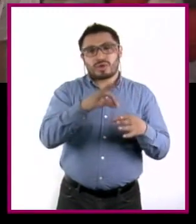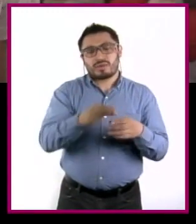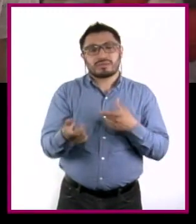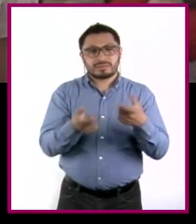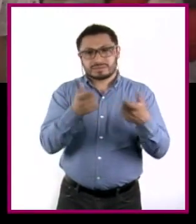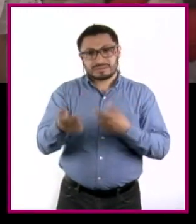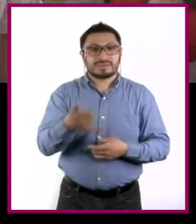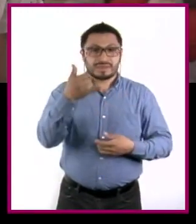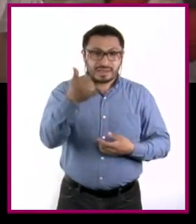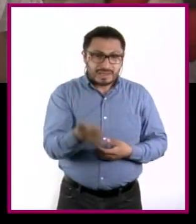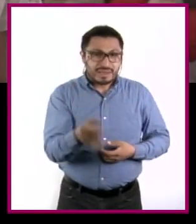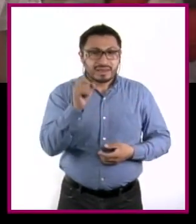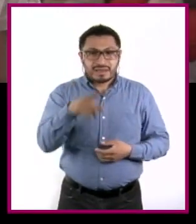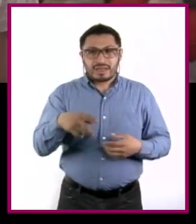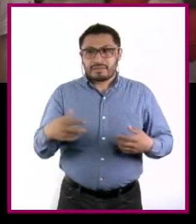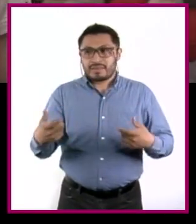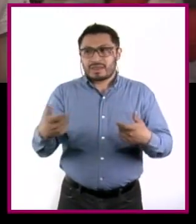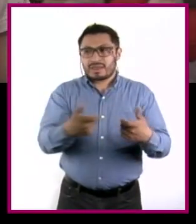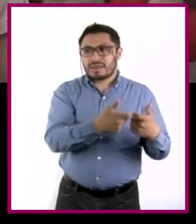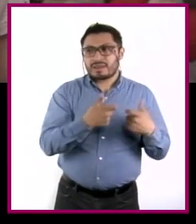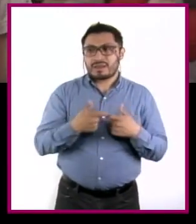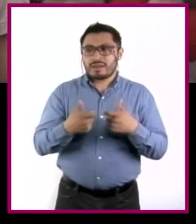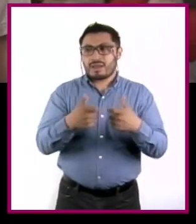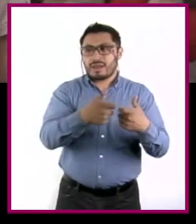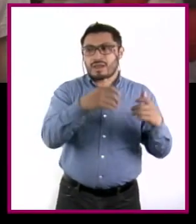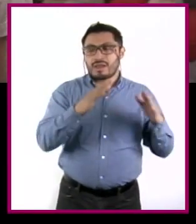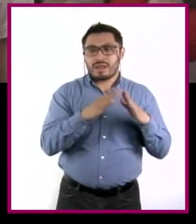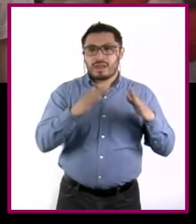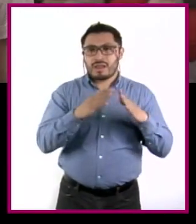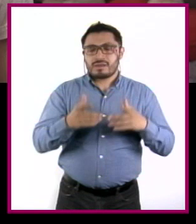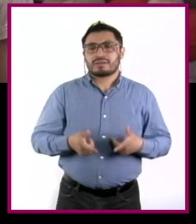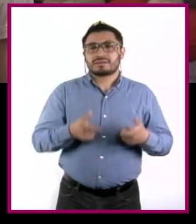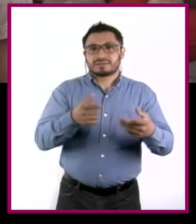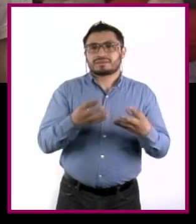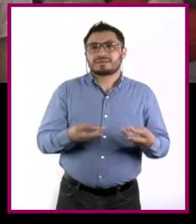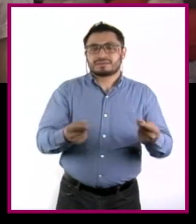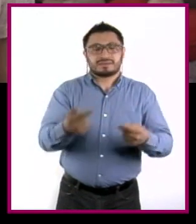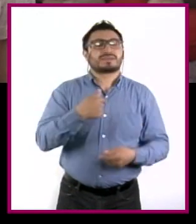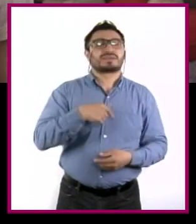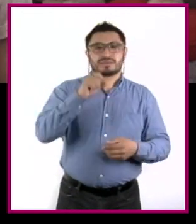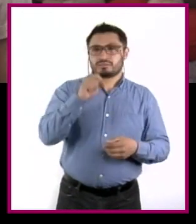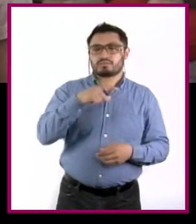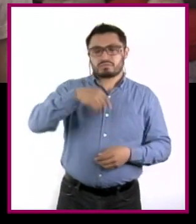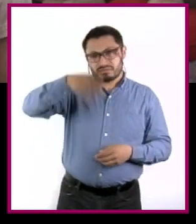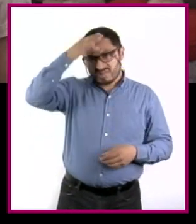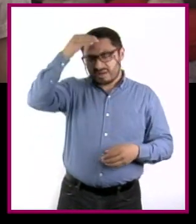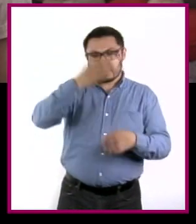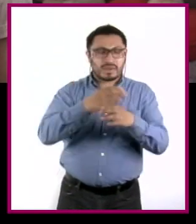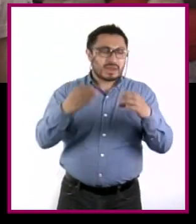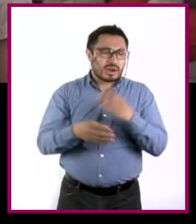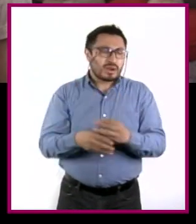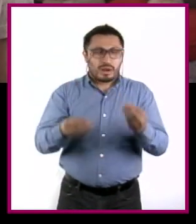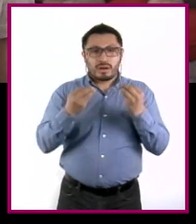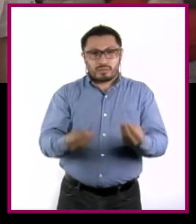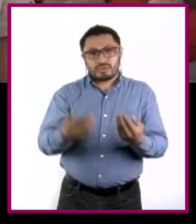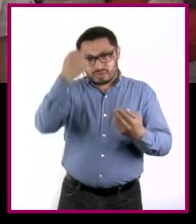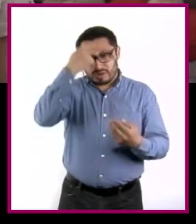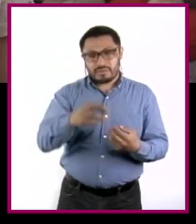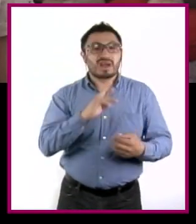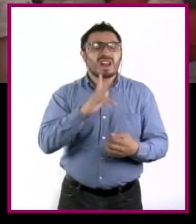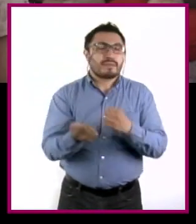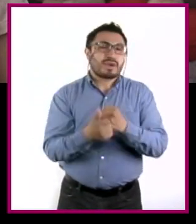y hasta cooperar en mi casa con los gastos familiares. Sí, y yo también he aprendido muchas cosas para seguir mejorando mi